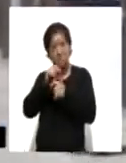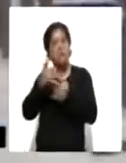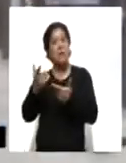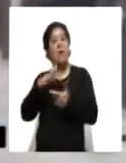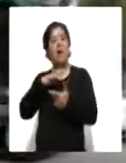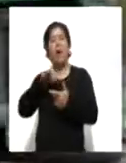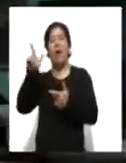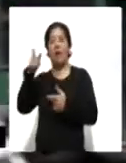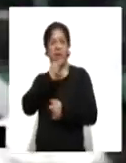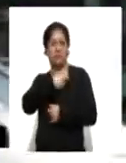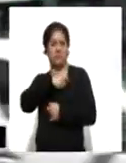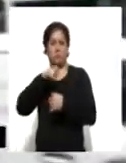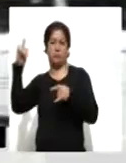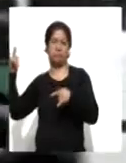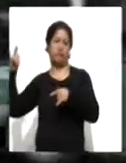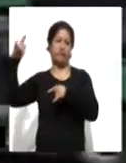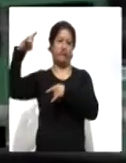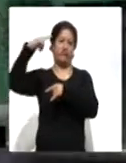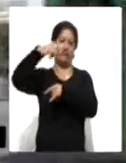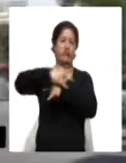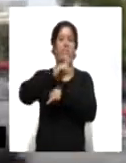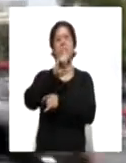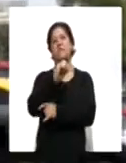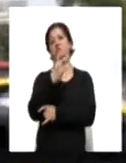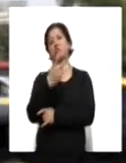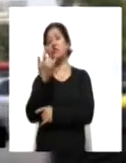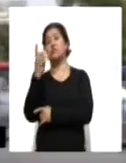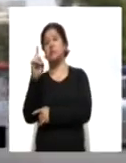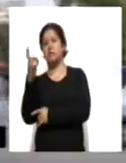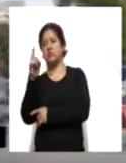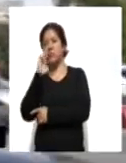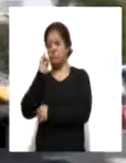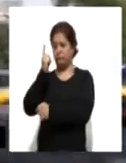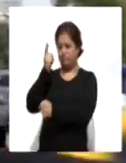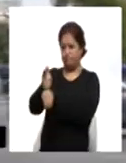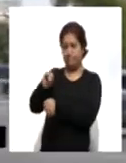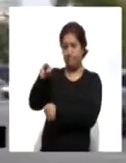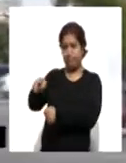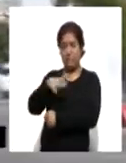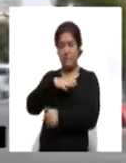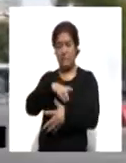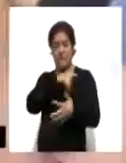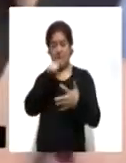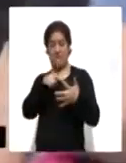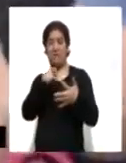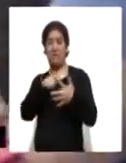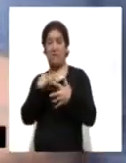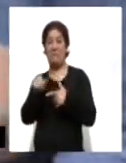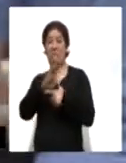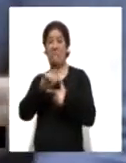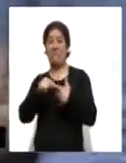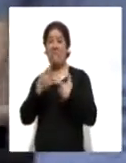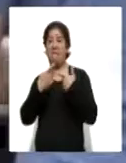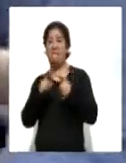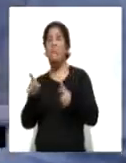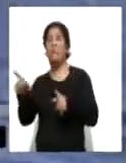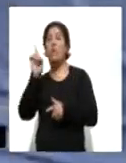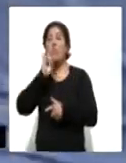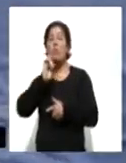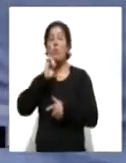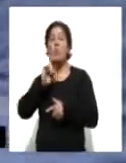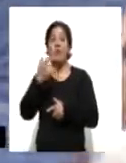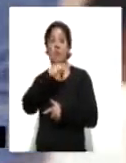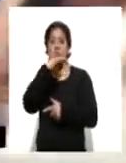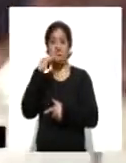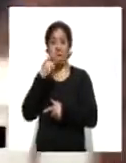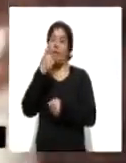de la aerolínea Iberia el pasado 22 de diciembre. El primer caso detectado fue una mujer chilena que arribó al país en